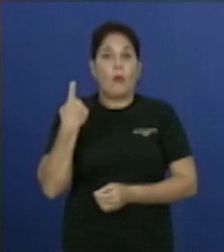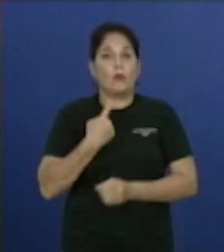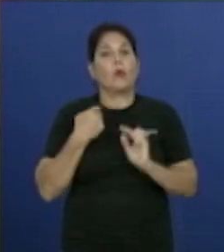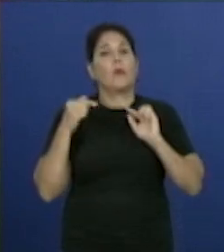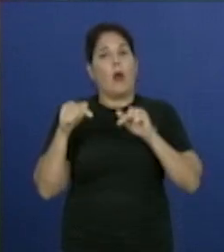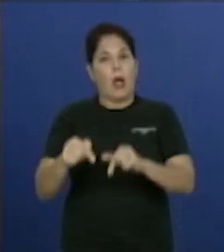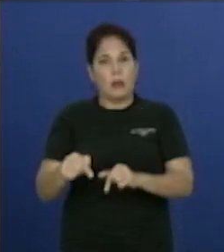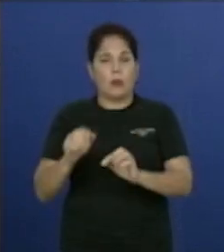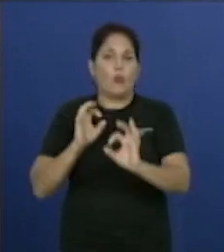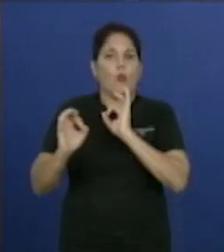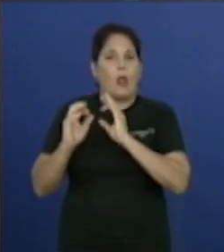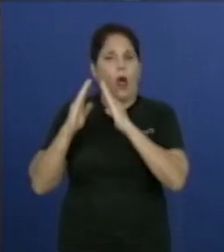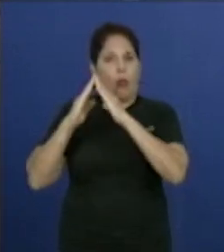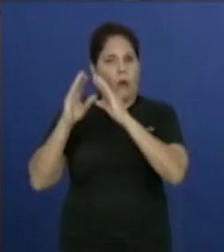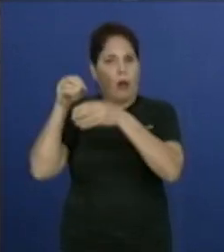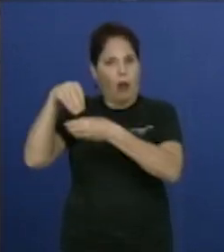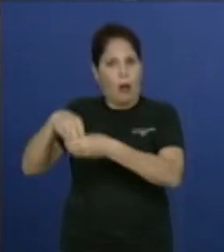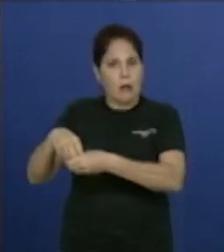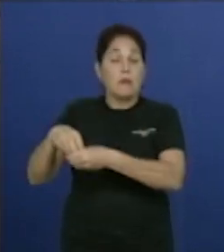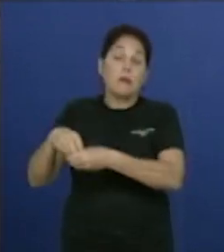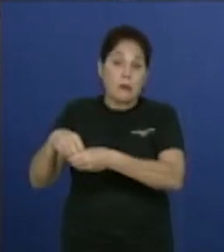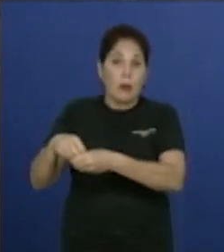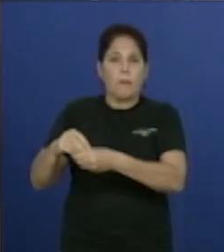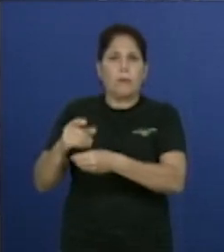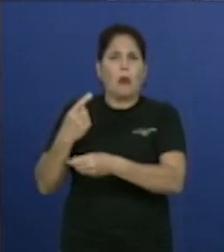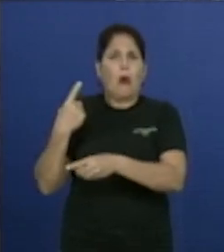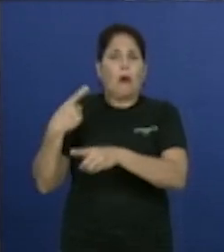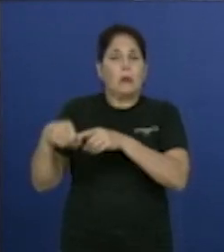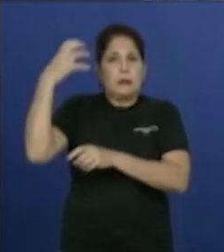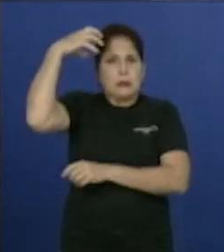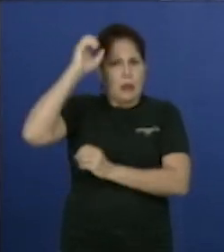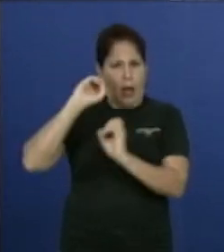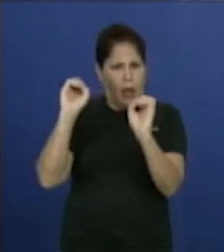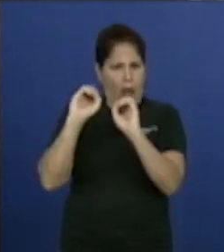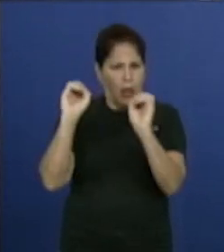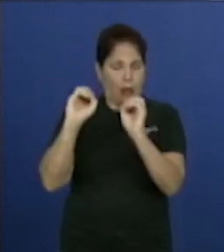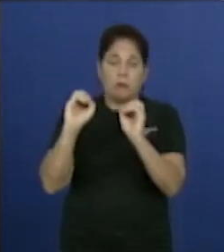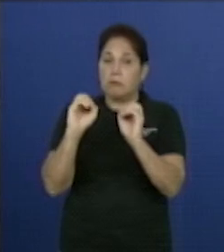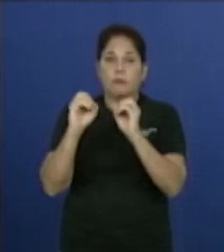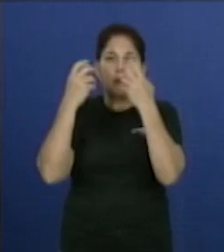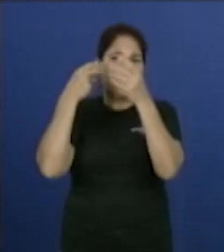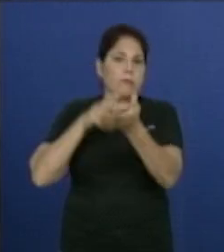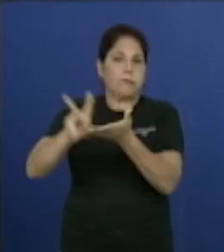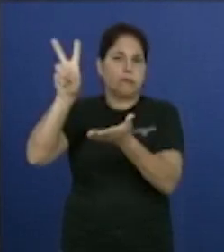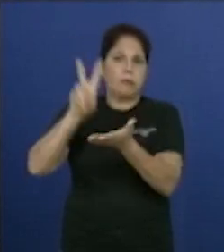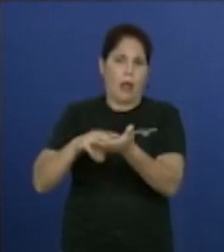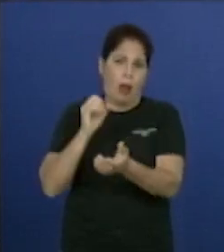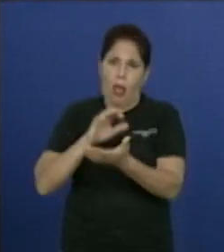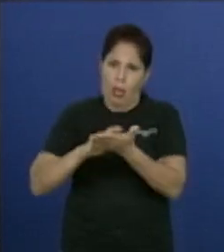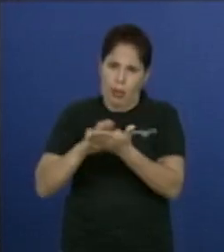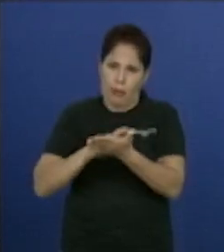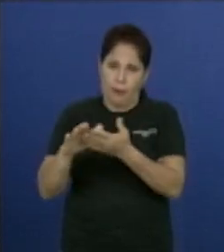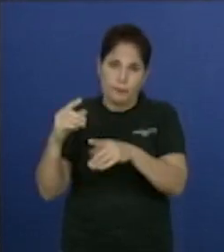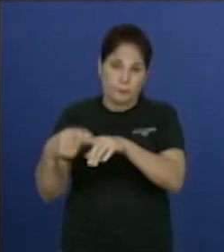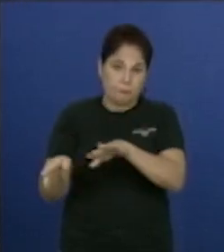maneras, nosotros estamos aquí ya con seguridad de que no nos mojamos y no nos caemos. Se pusieron